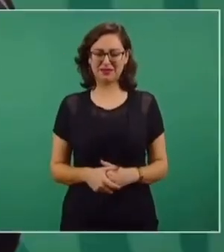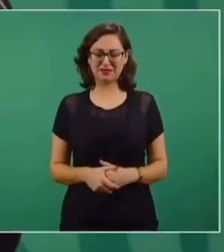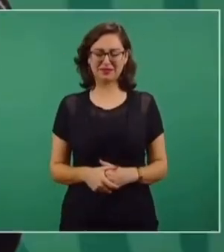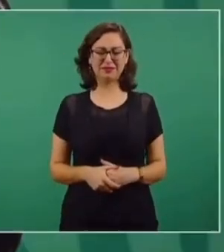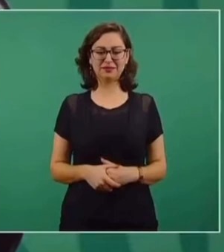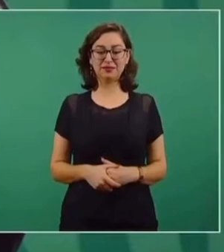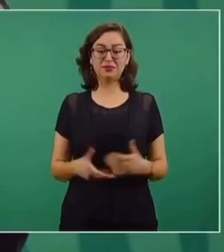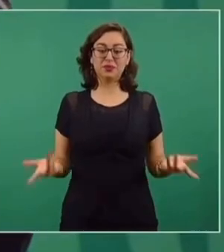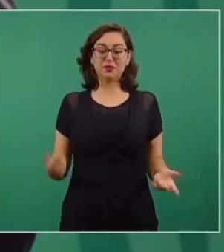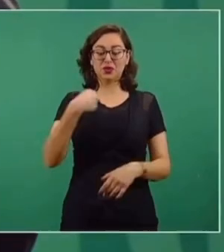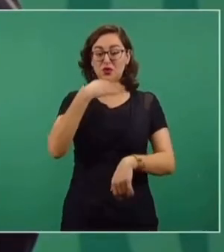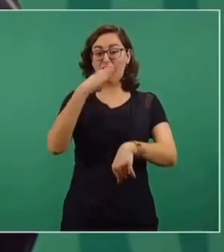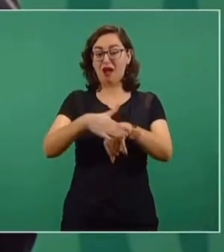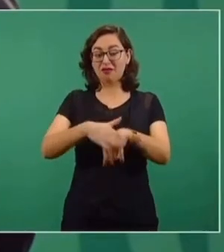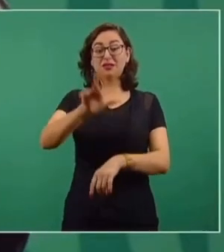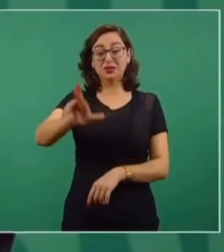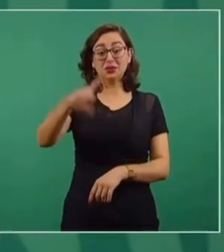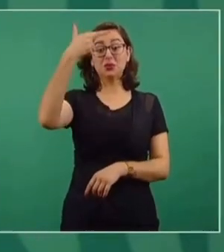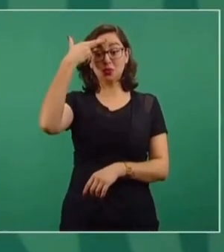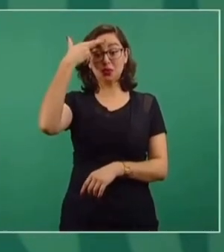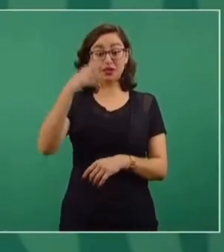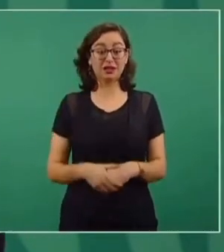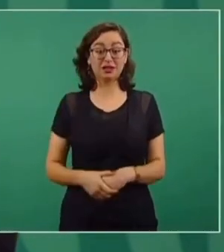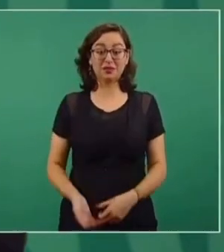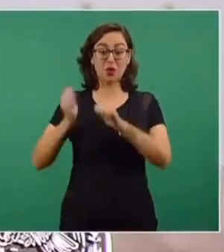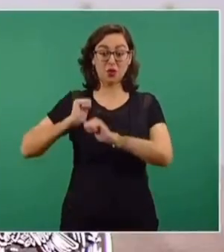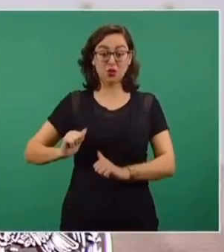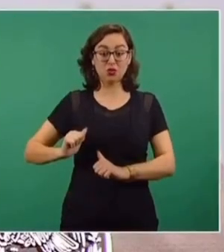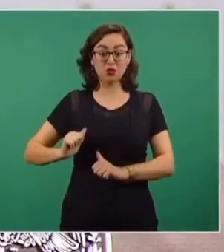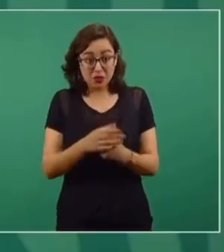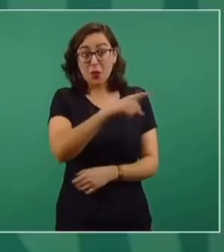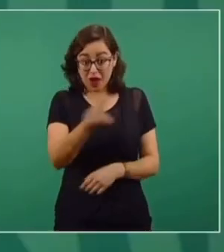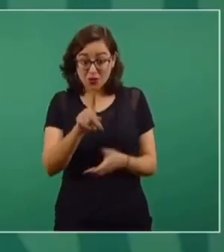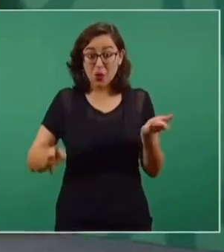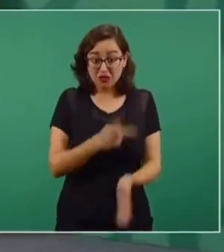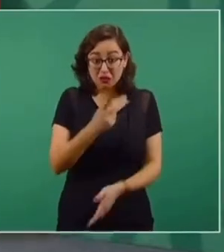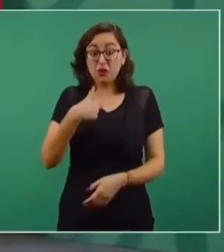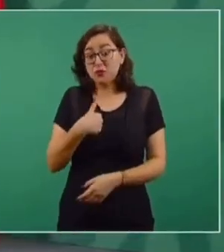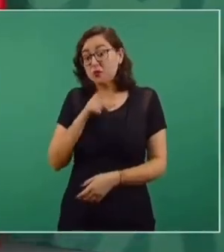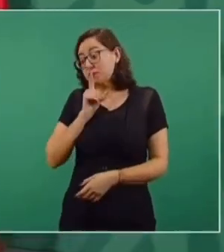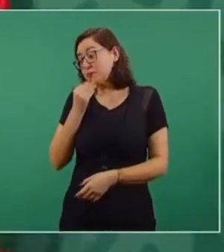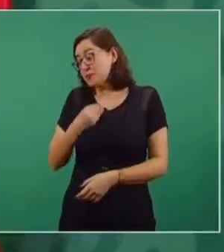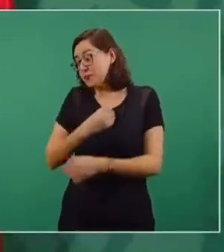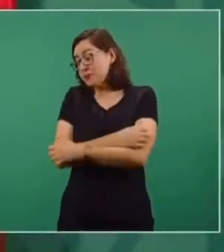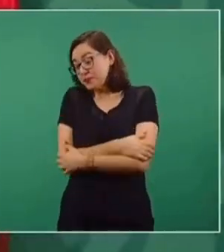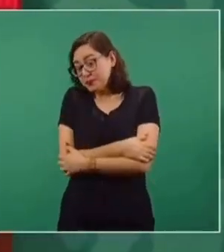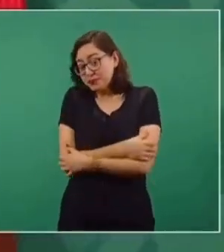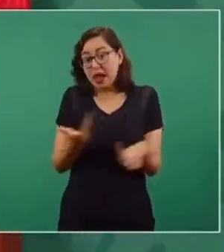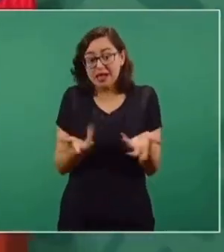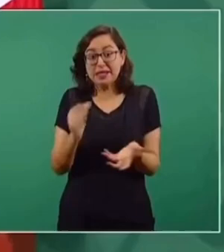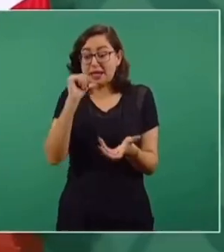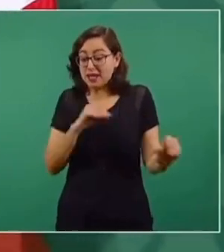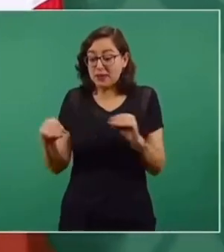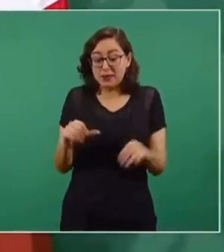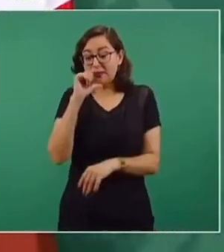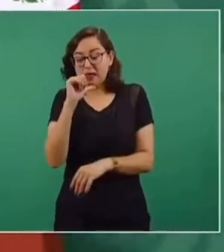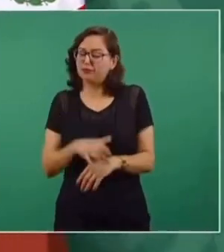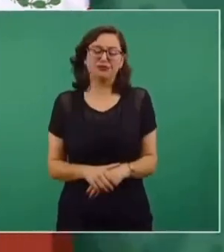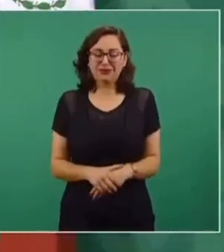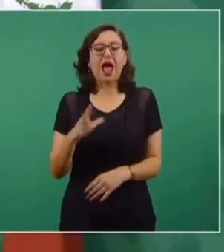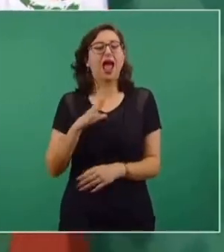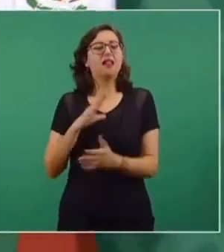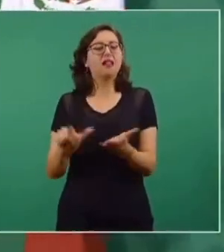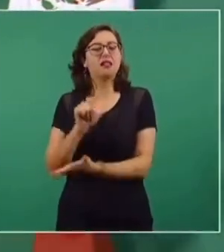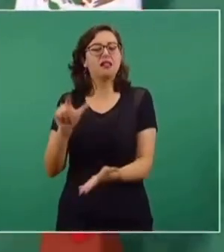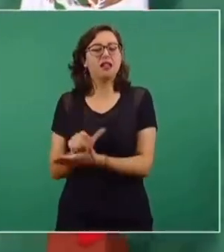Nada más les recuerdo que el Ejecutivo tiene facultad de veto y es legal, no es nada fuera de